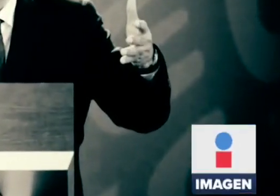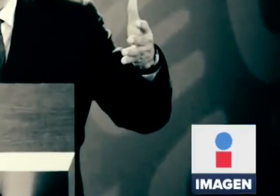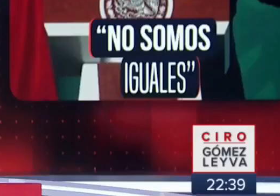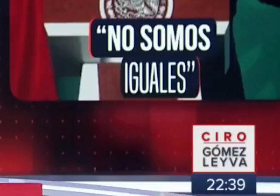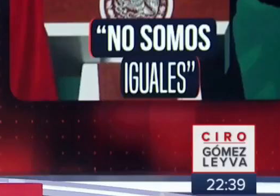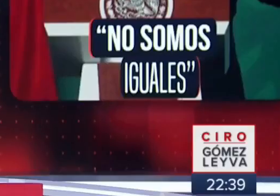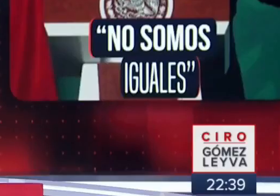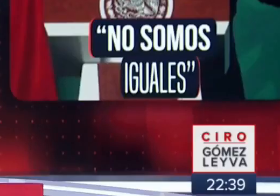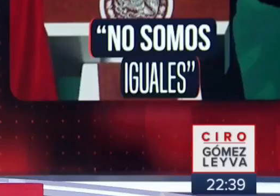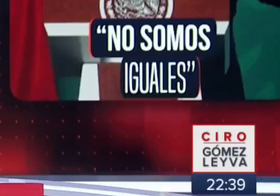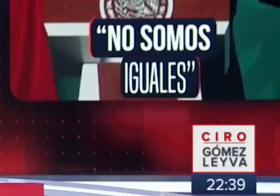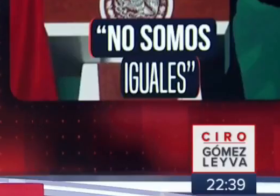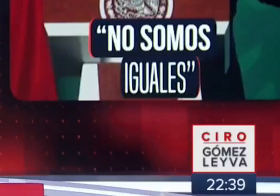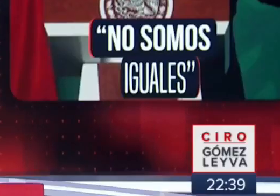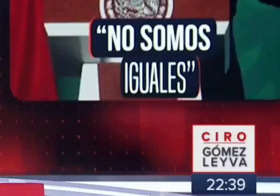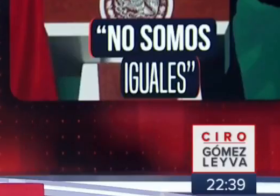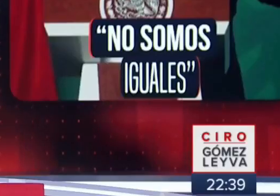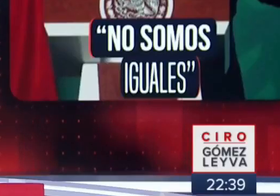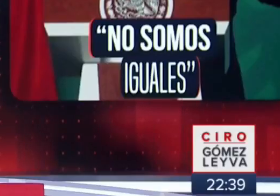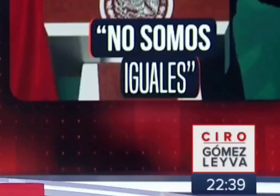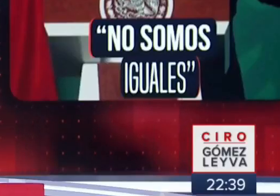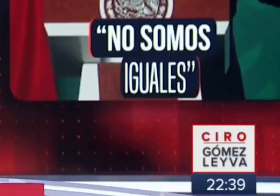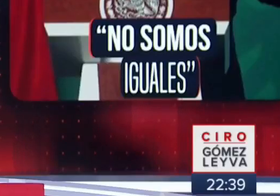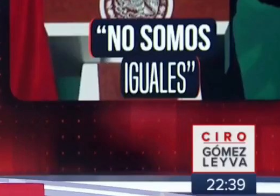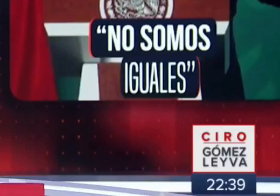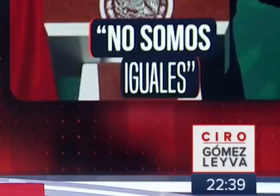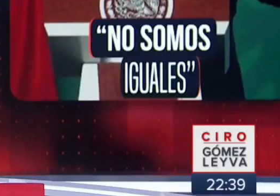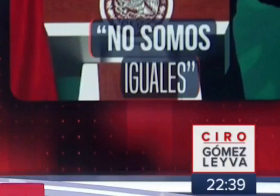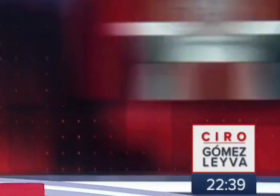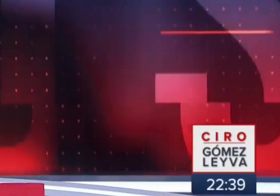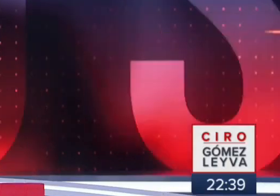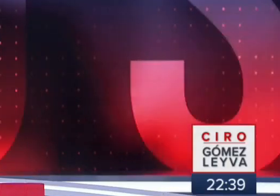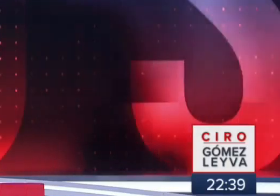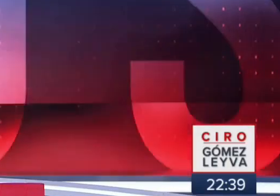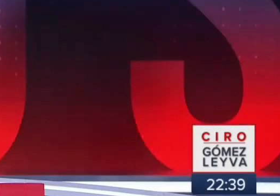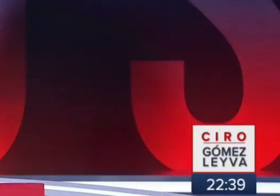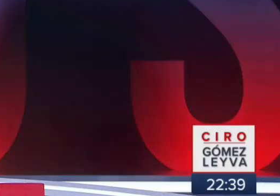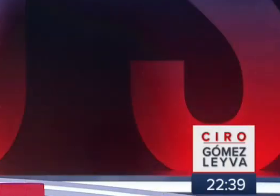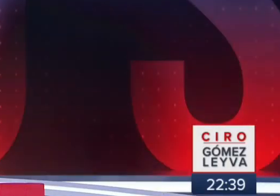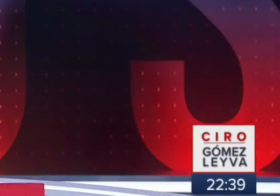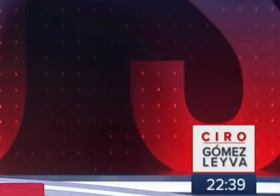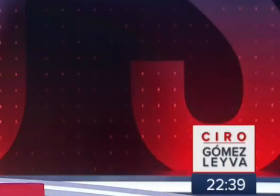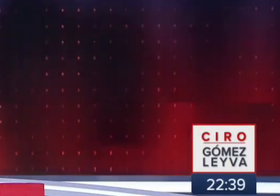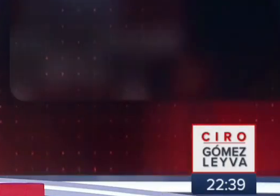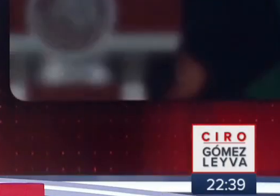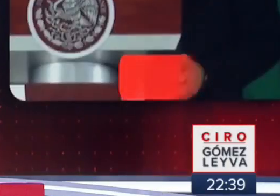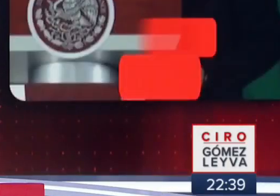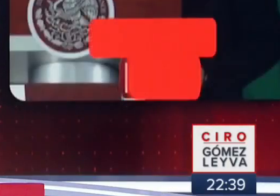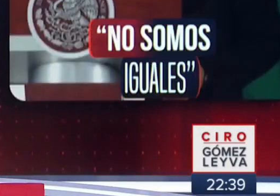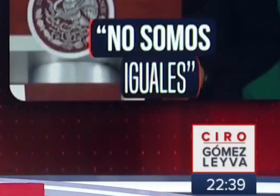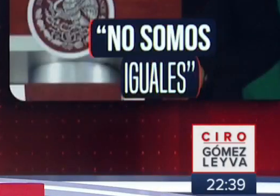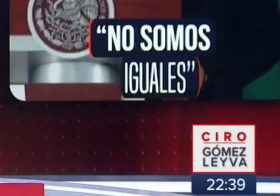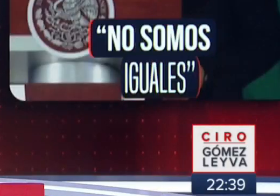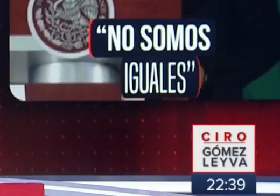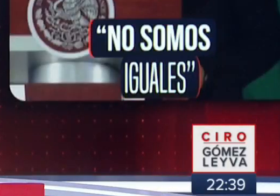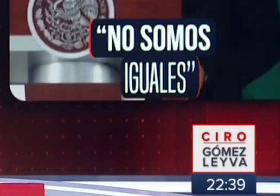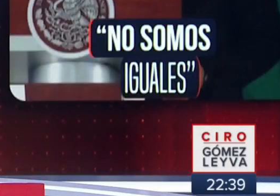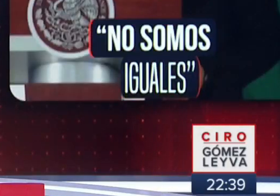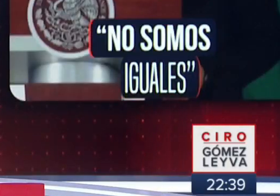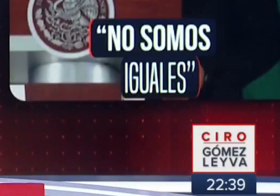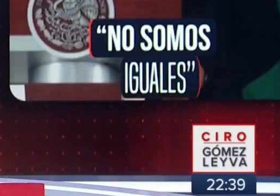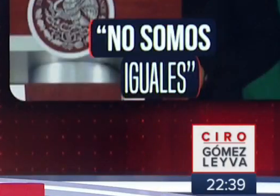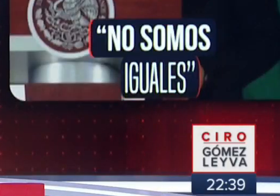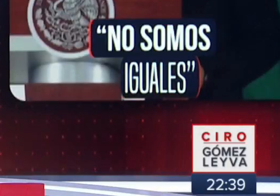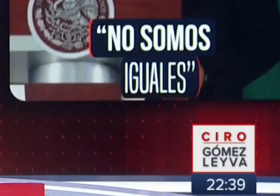De 2013 y 2018 fue consultor, no funcionario público y que su forma de apoyar a Morena era esa,